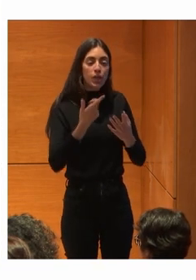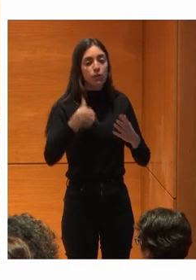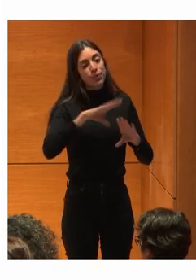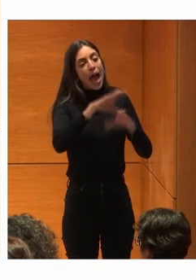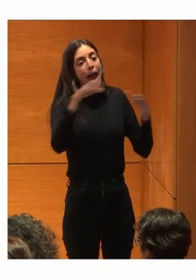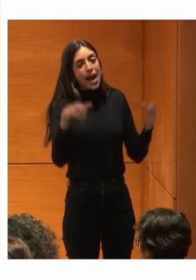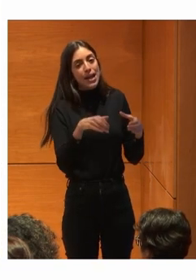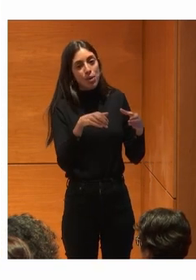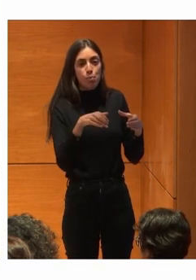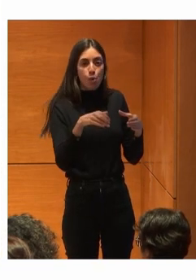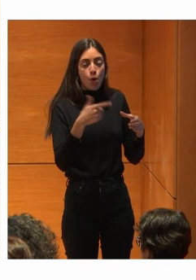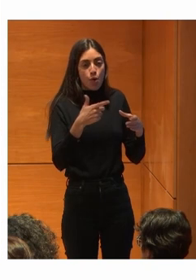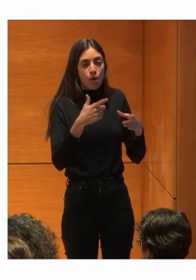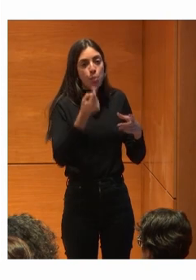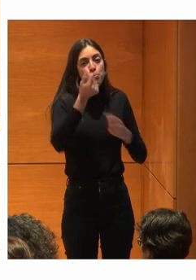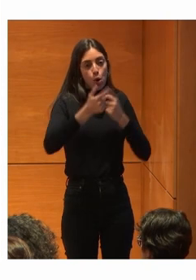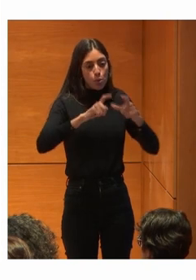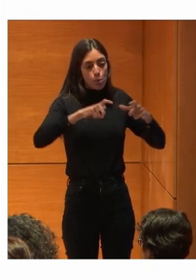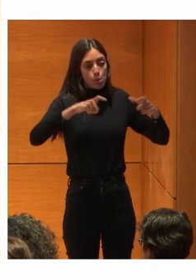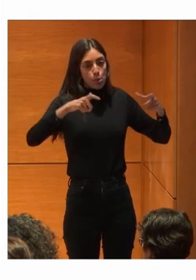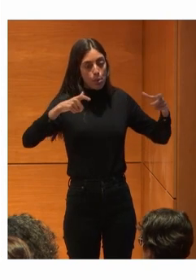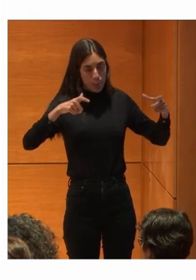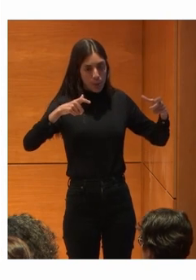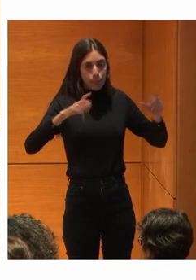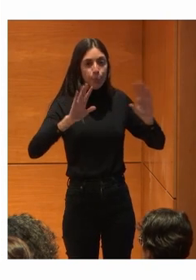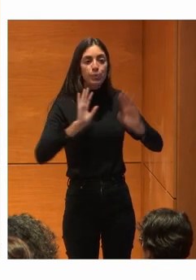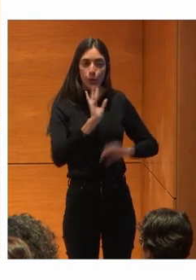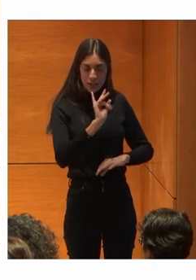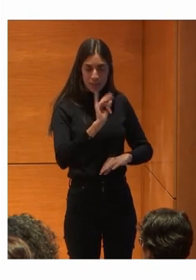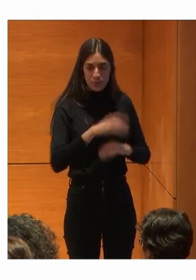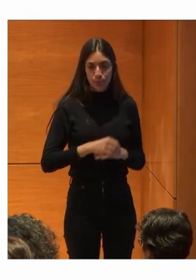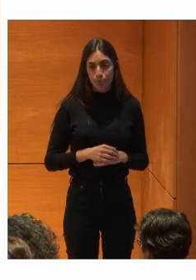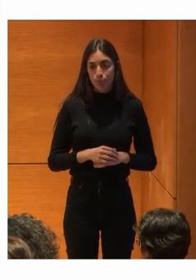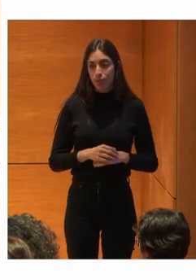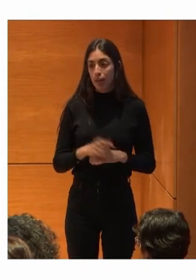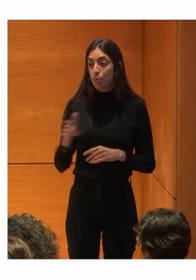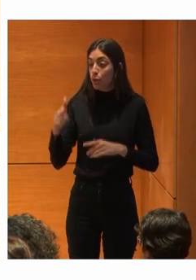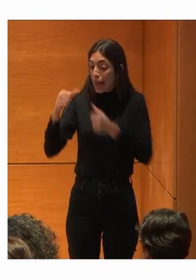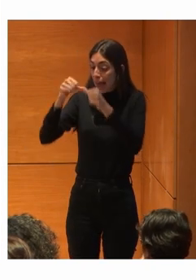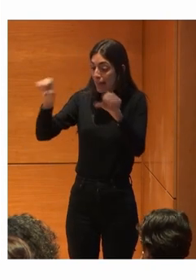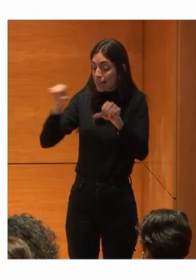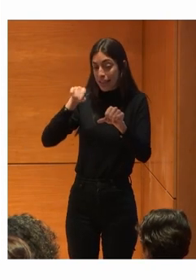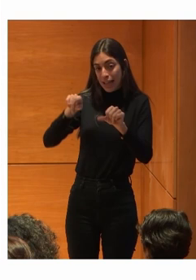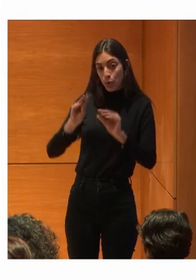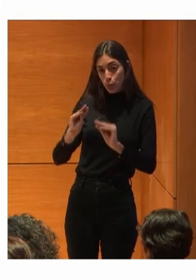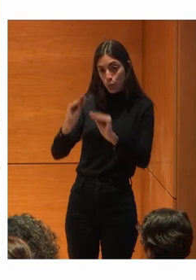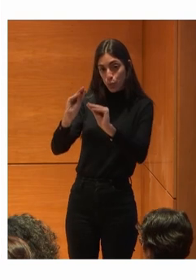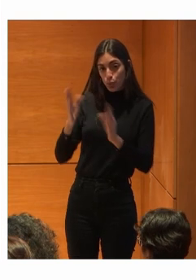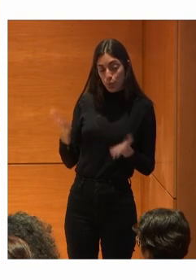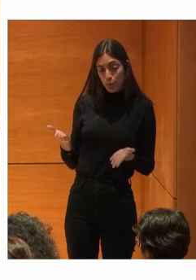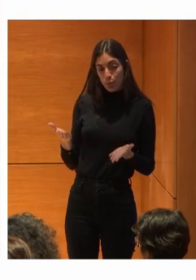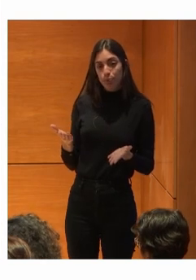equipo Ya va creciendo Y cada vez es más grande Pero sí Pero esa es una De tus etiquetas Y vuestra